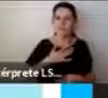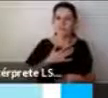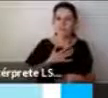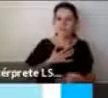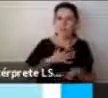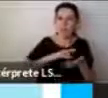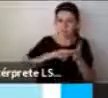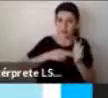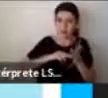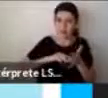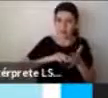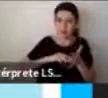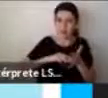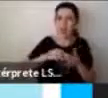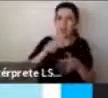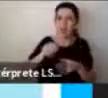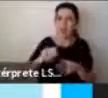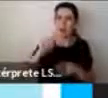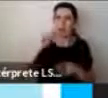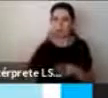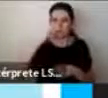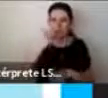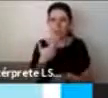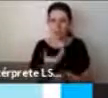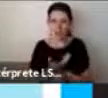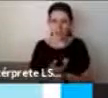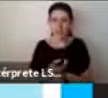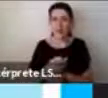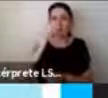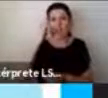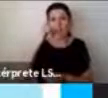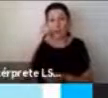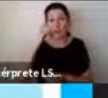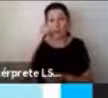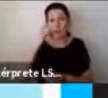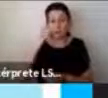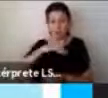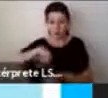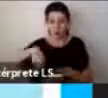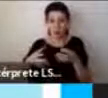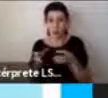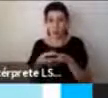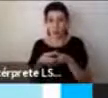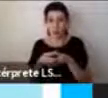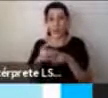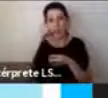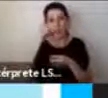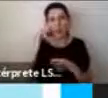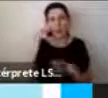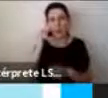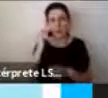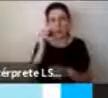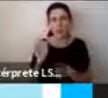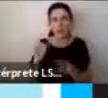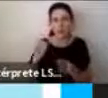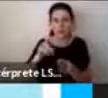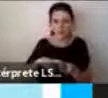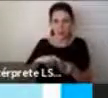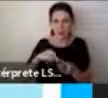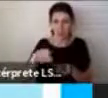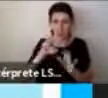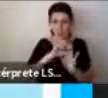creemos que la participación de los niños en este proyecto de Neuromundo también es importante y es necesaria.